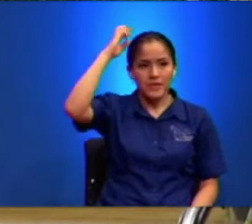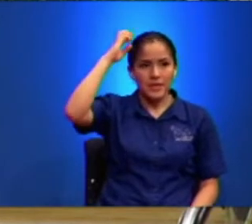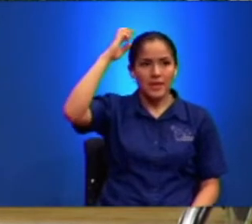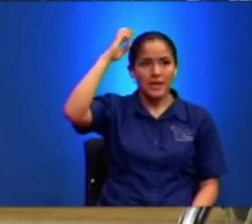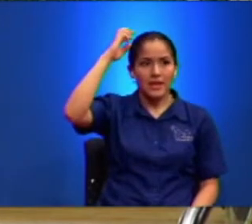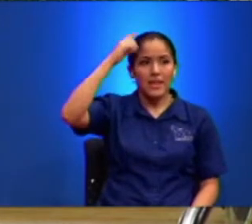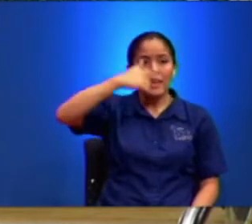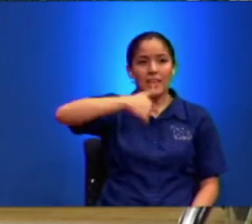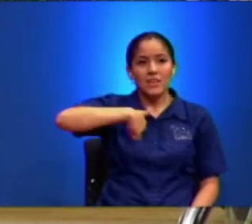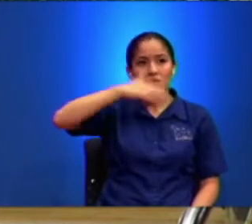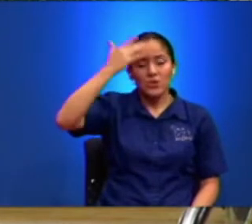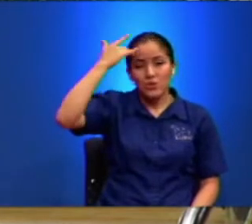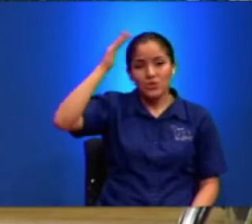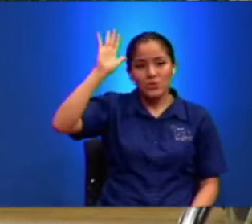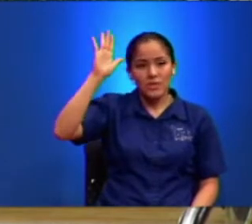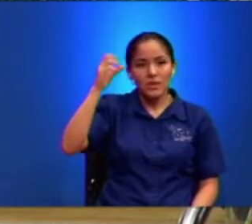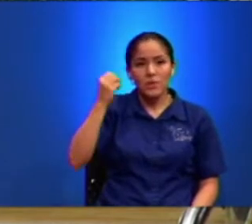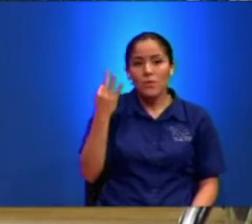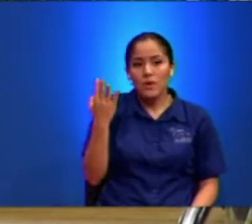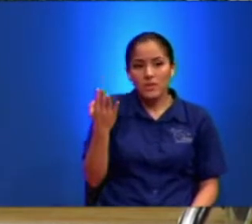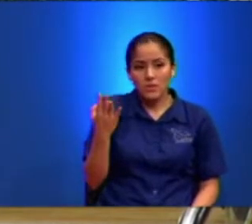Que Yo No Sé Cuántos Ustedes La Vieron